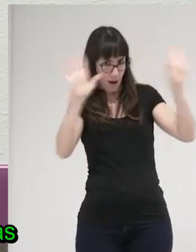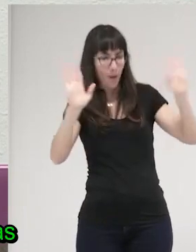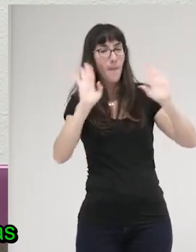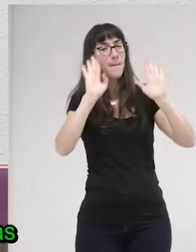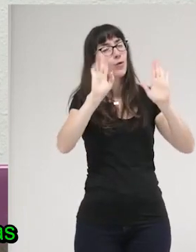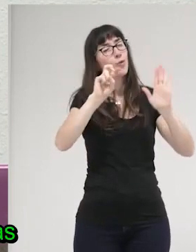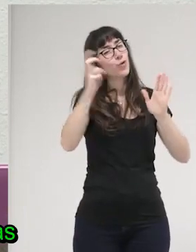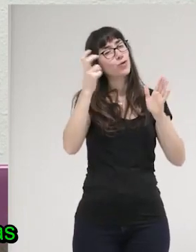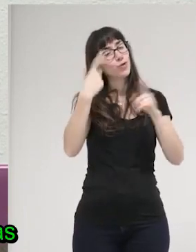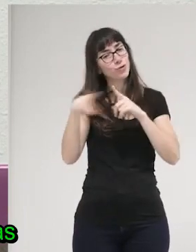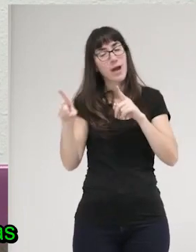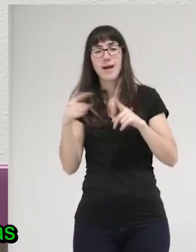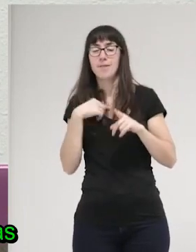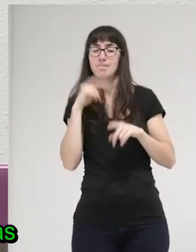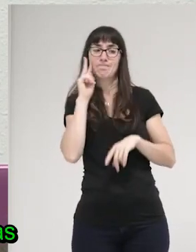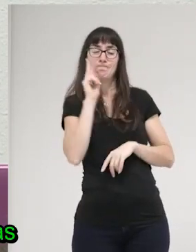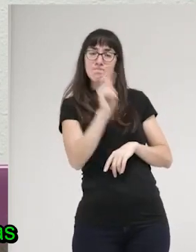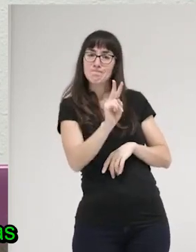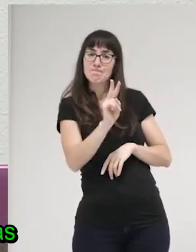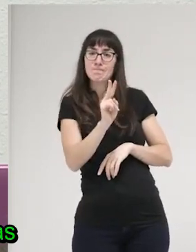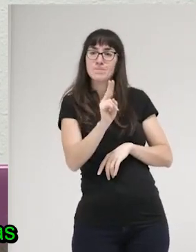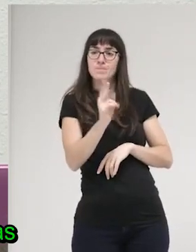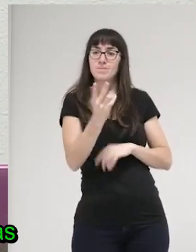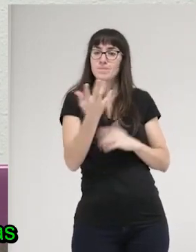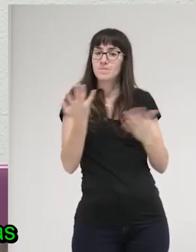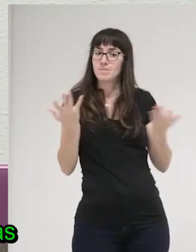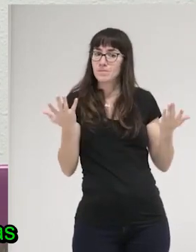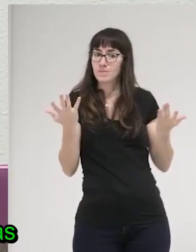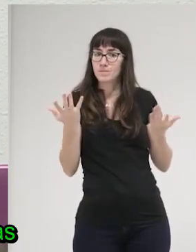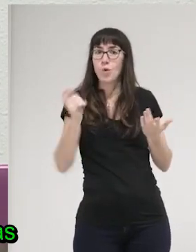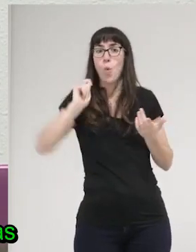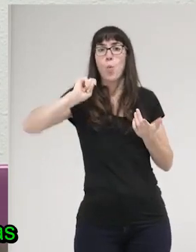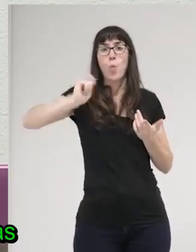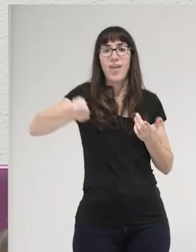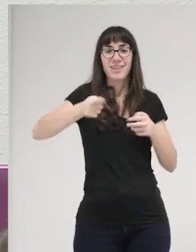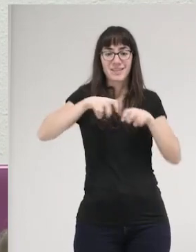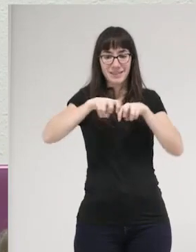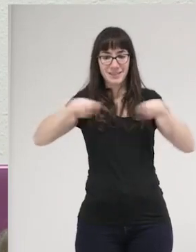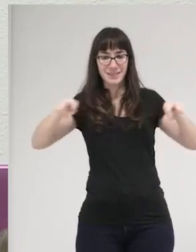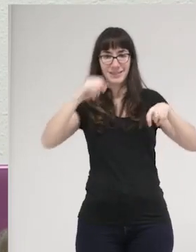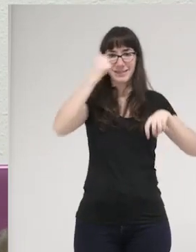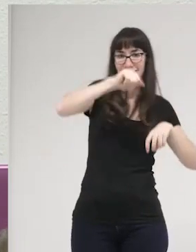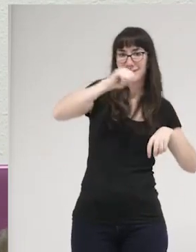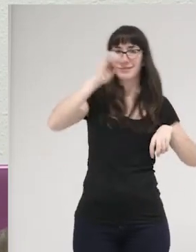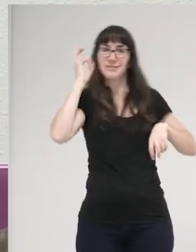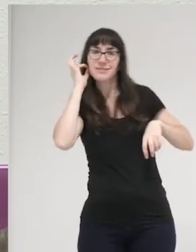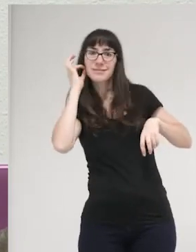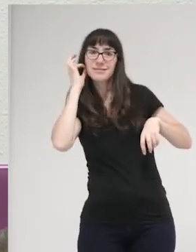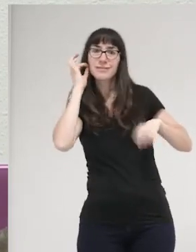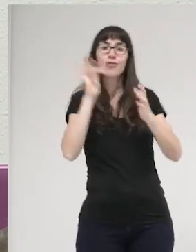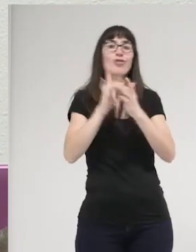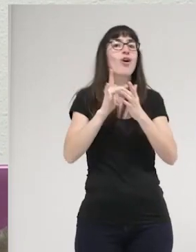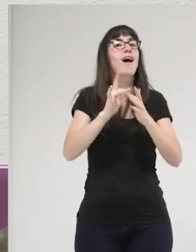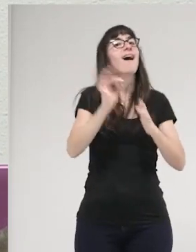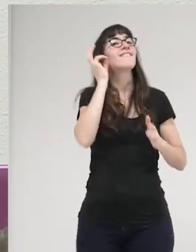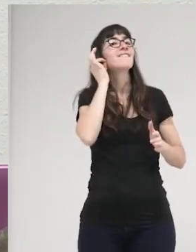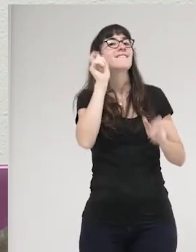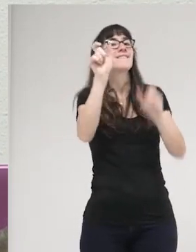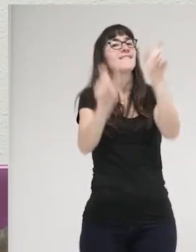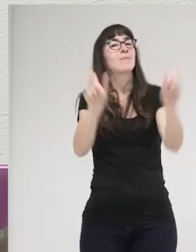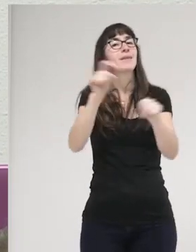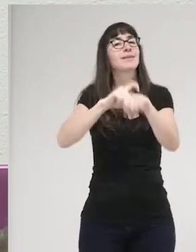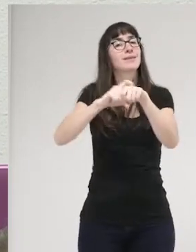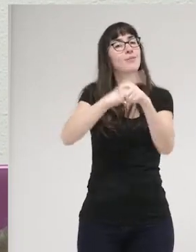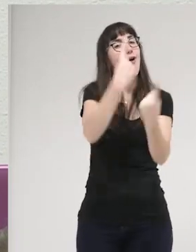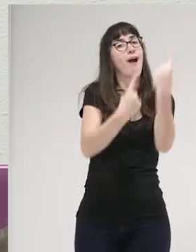cosa es cuando vemos cómo actúan los magistrados y magistradas ante determinado tipo de feminidades y esto nos